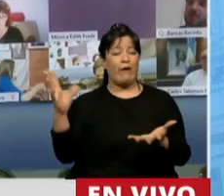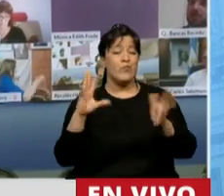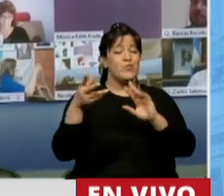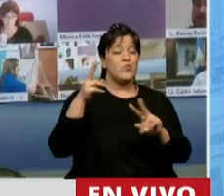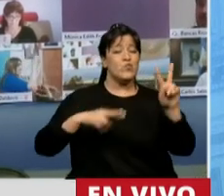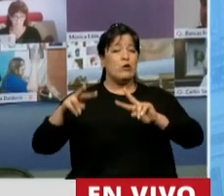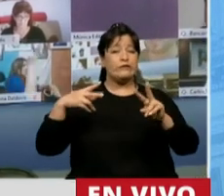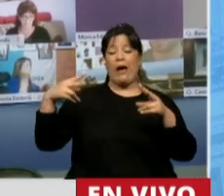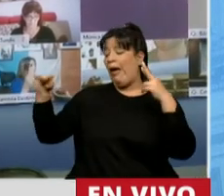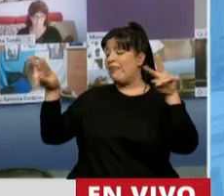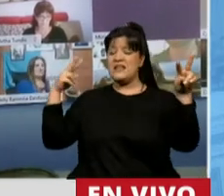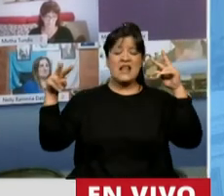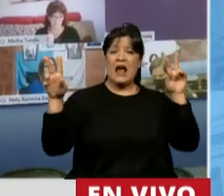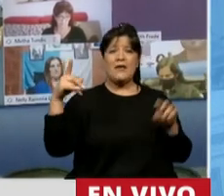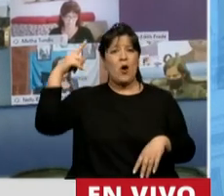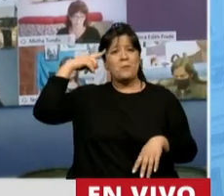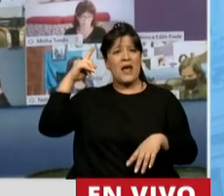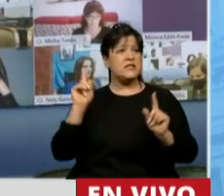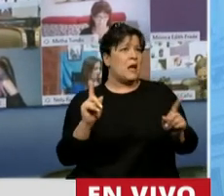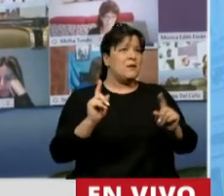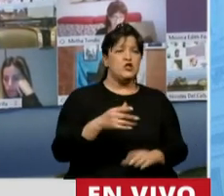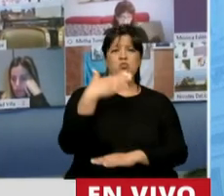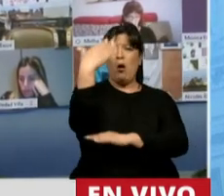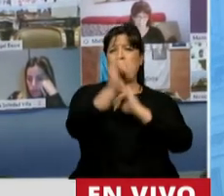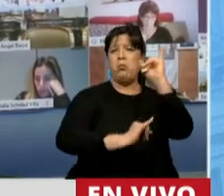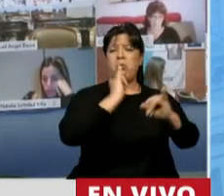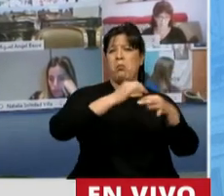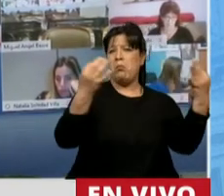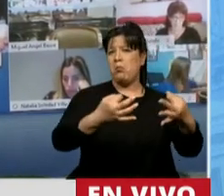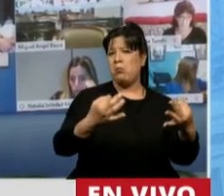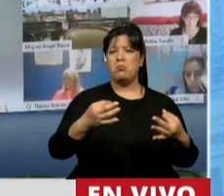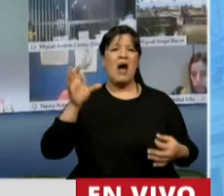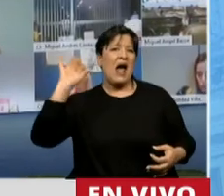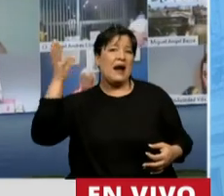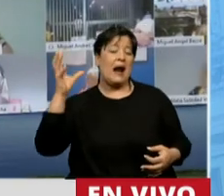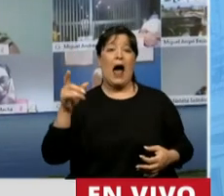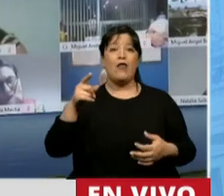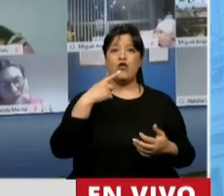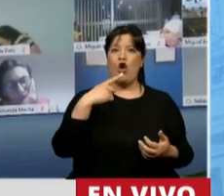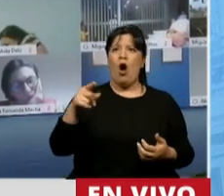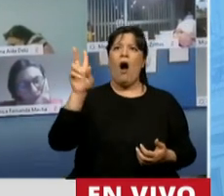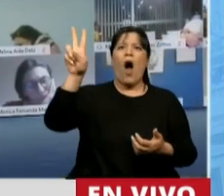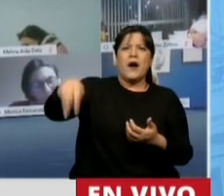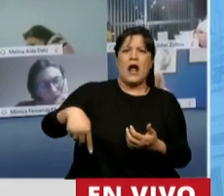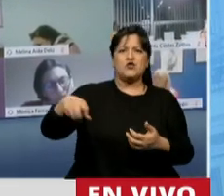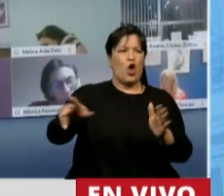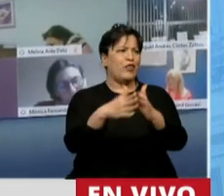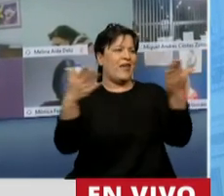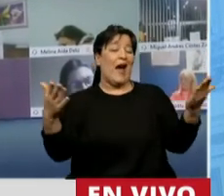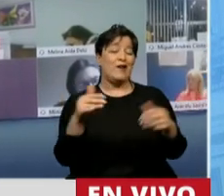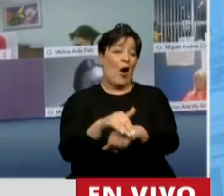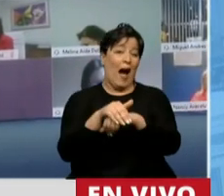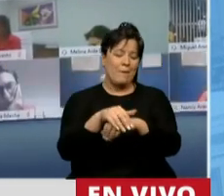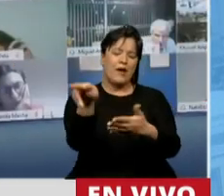elijan creerse su propio relato escuchando las radios que le dicen que tienen razón o leyendo los diarios amigos,